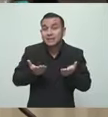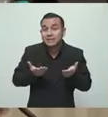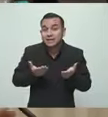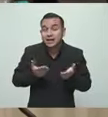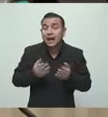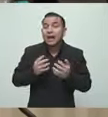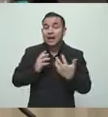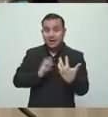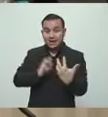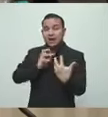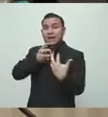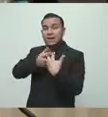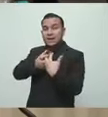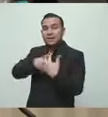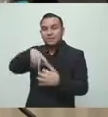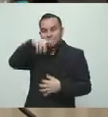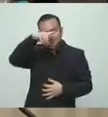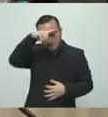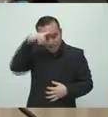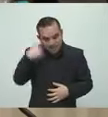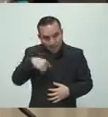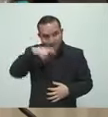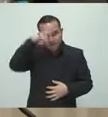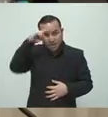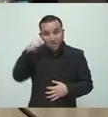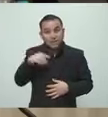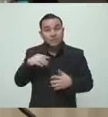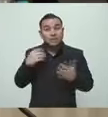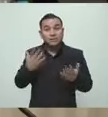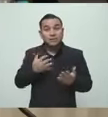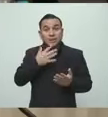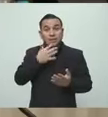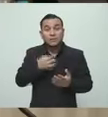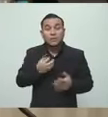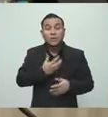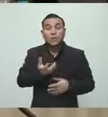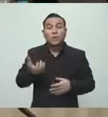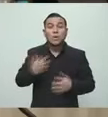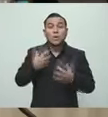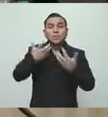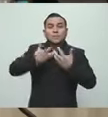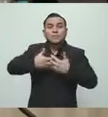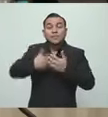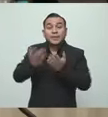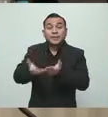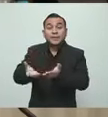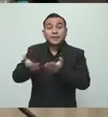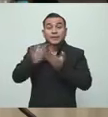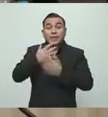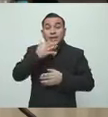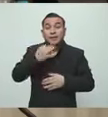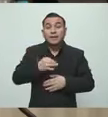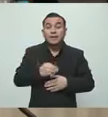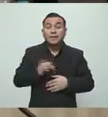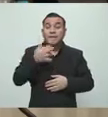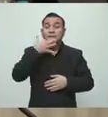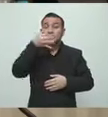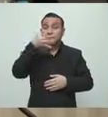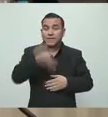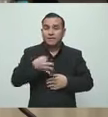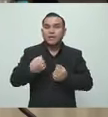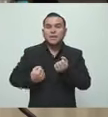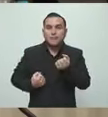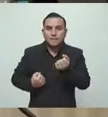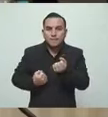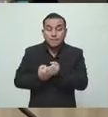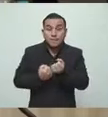complacencia cómplice de los empresarios, sino que su verdadero apoyo